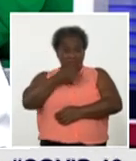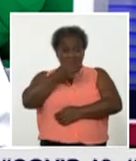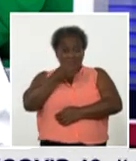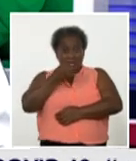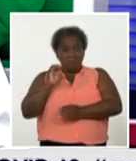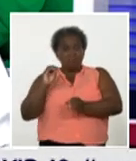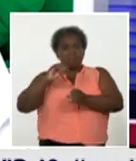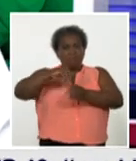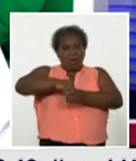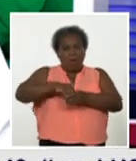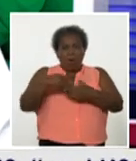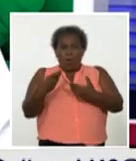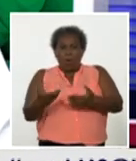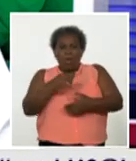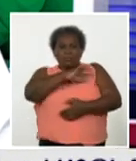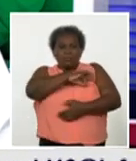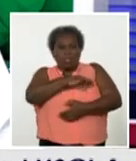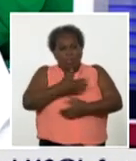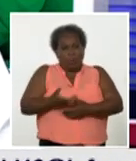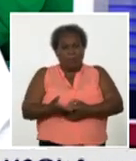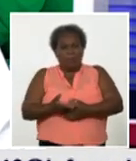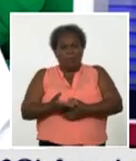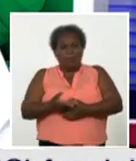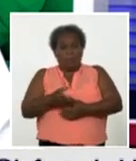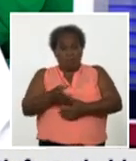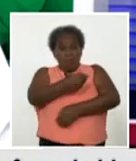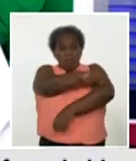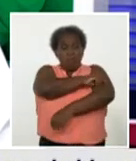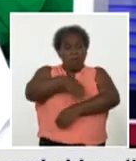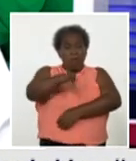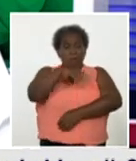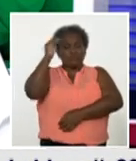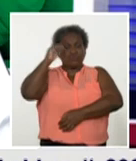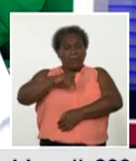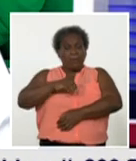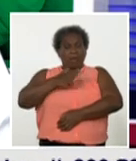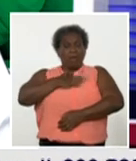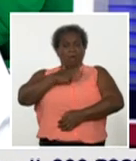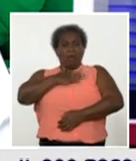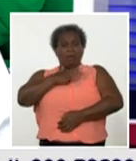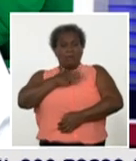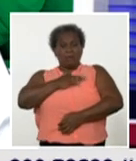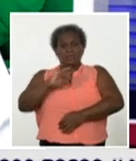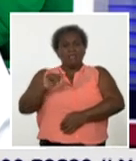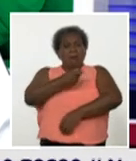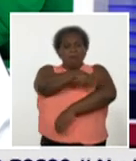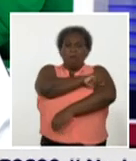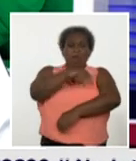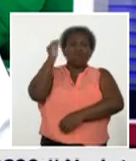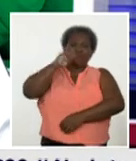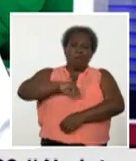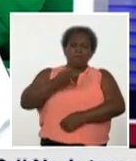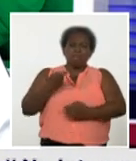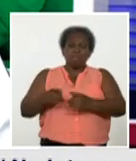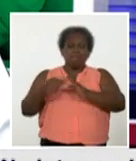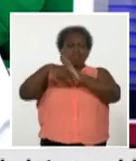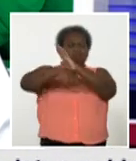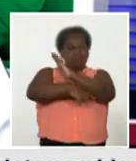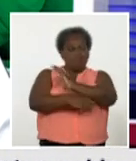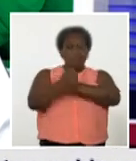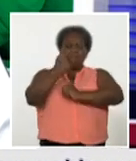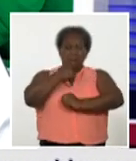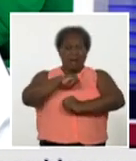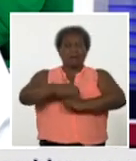además la población sepa que no es solo el catarro, bueno, también la población lo ha ido conociendo, pero lo vamos a aportar.